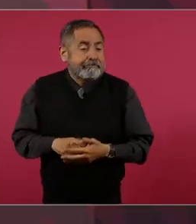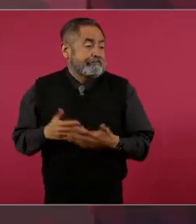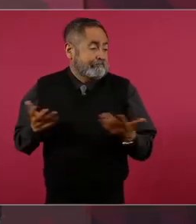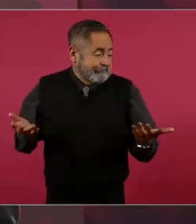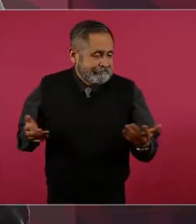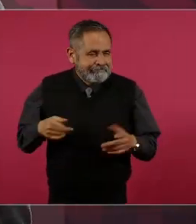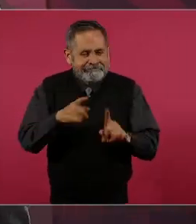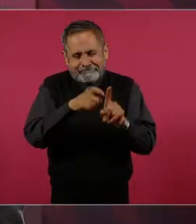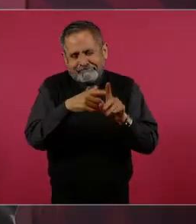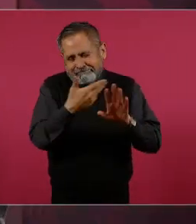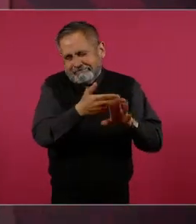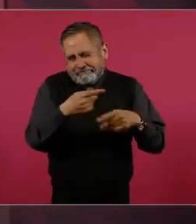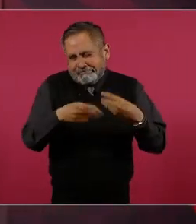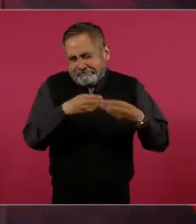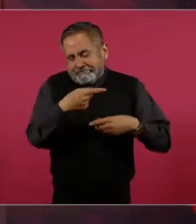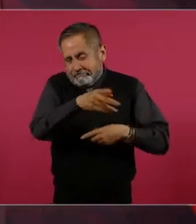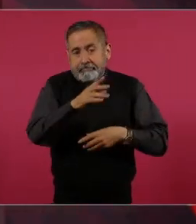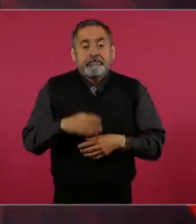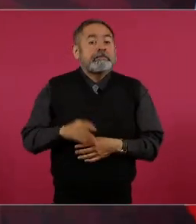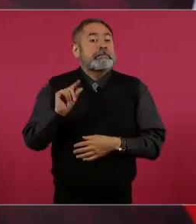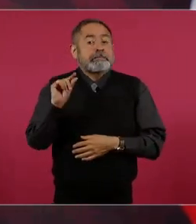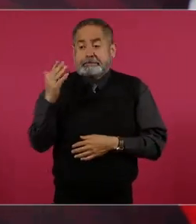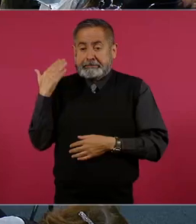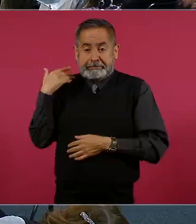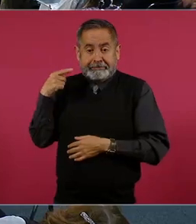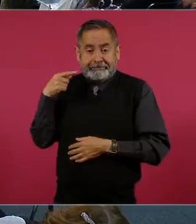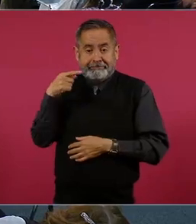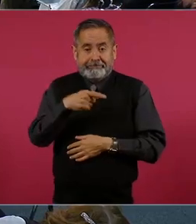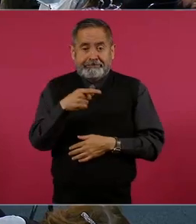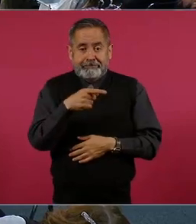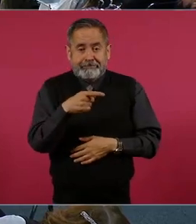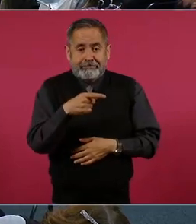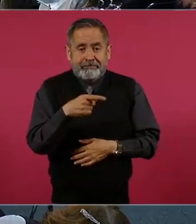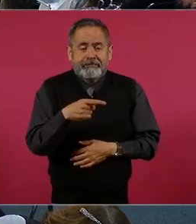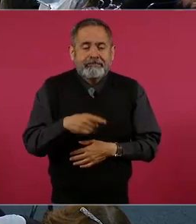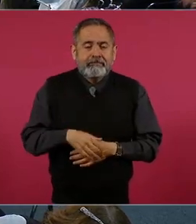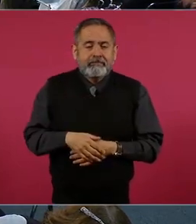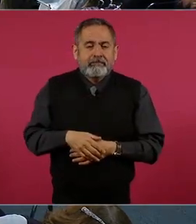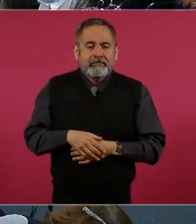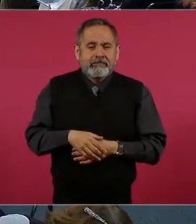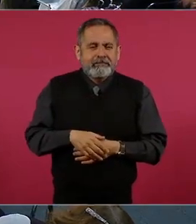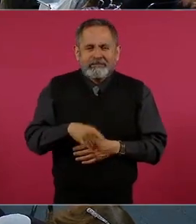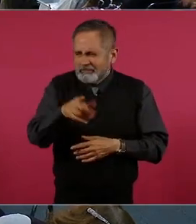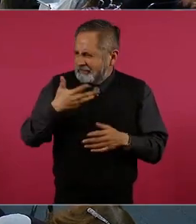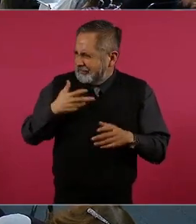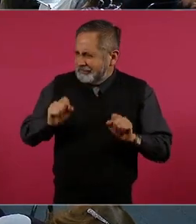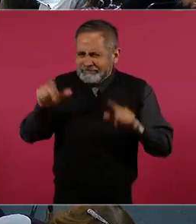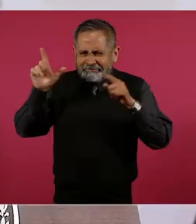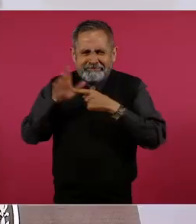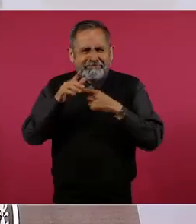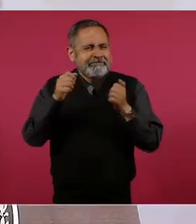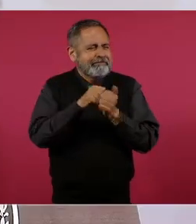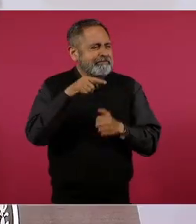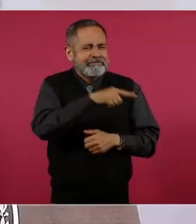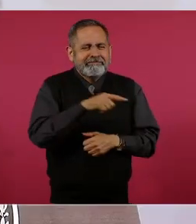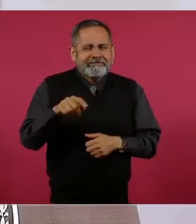hace algo, lo tienen ahí con